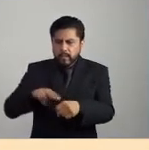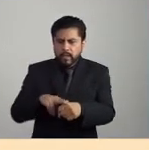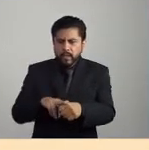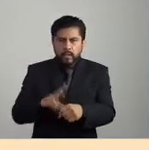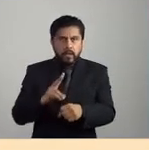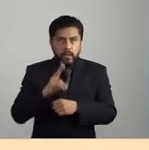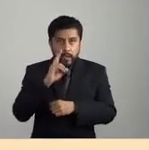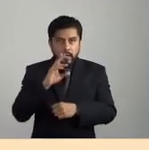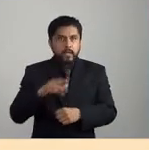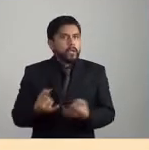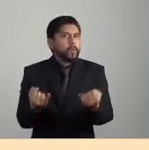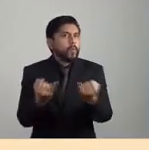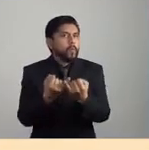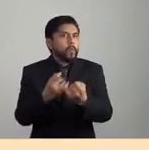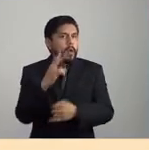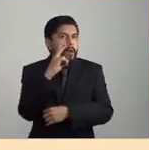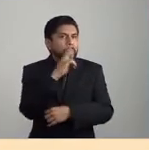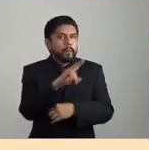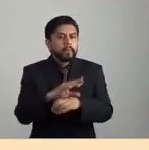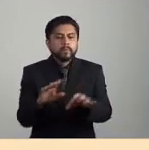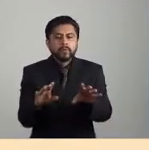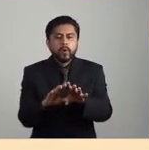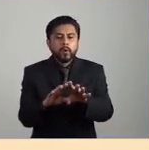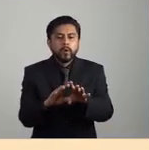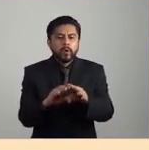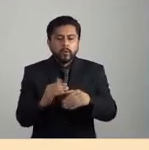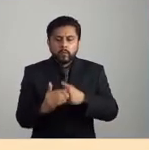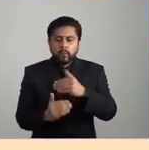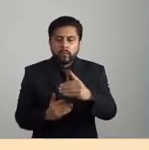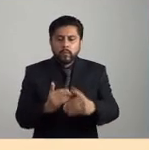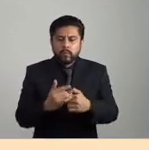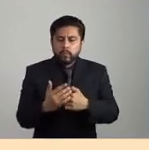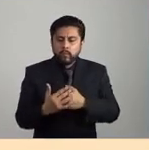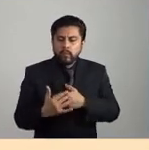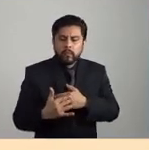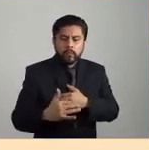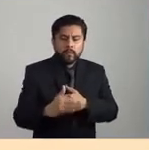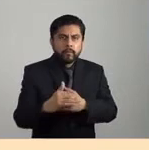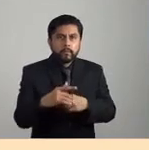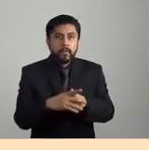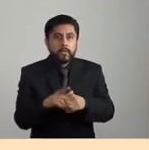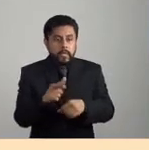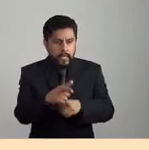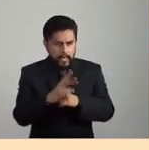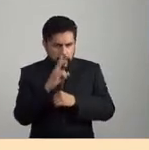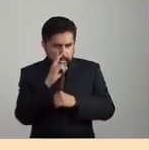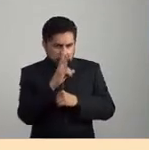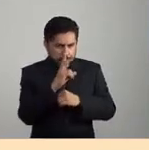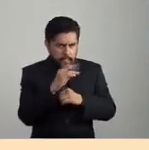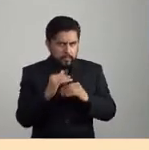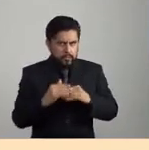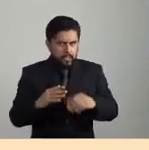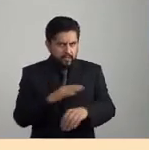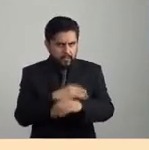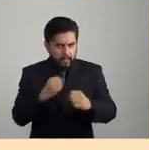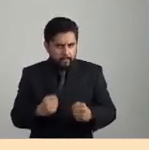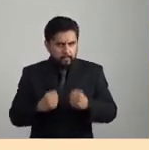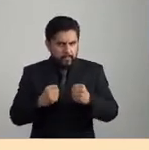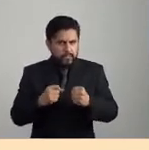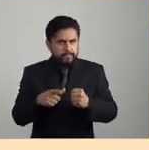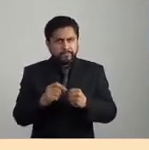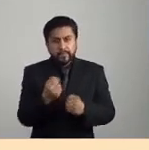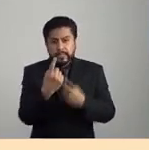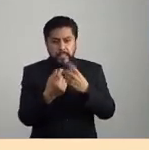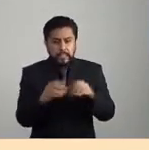vemos cómo no solo se trata de seguir esa capacidad necrosida